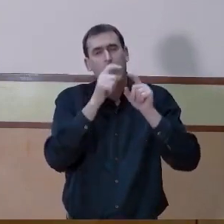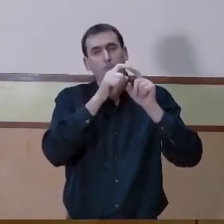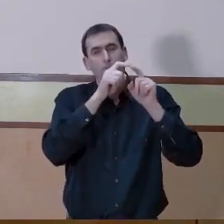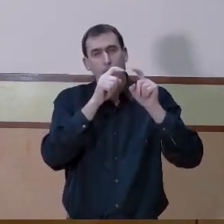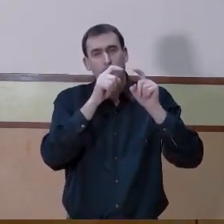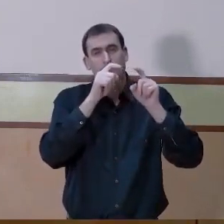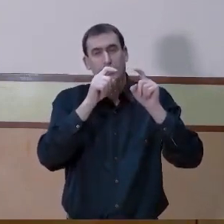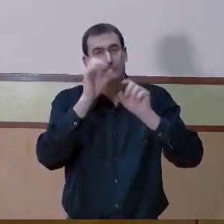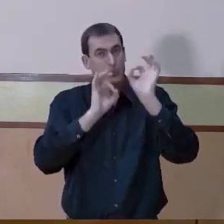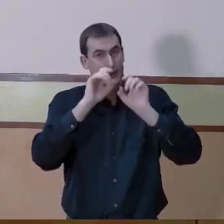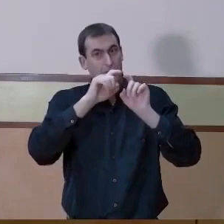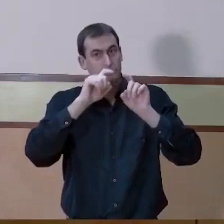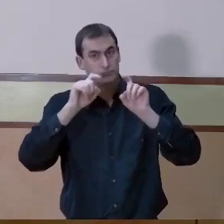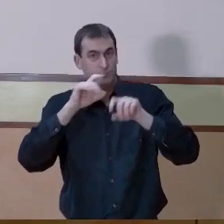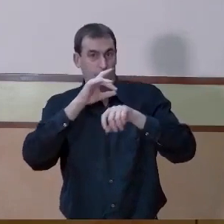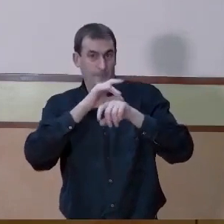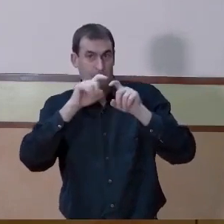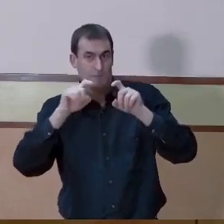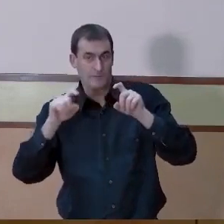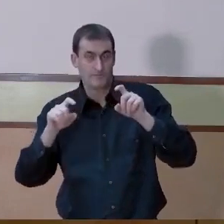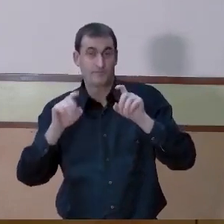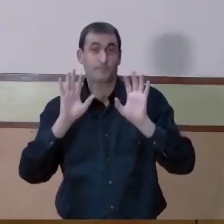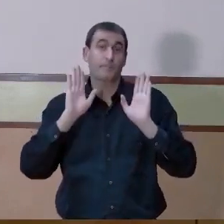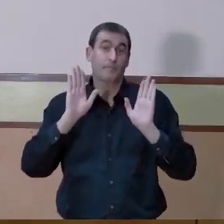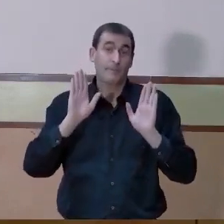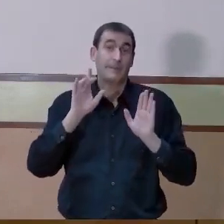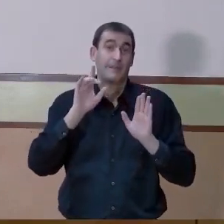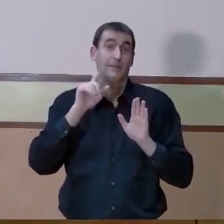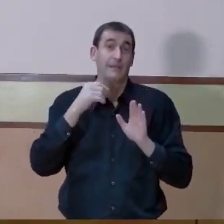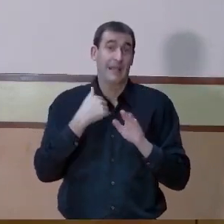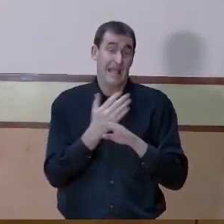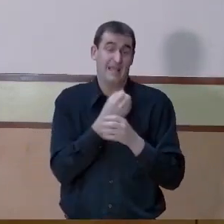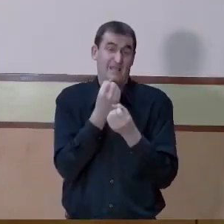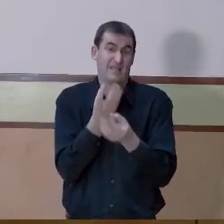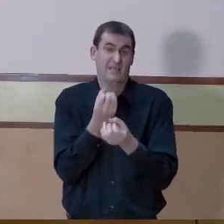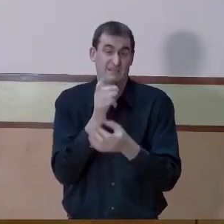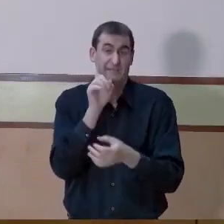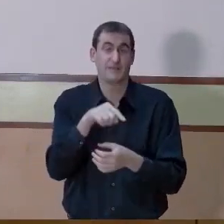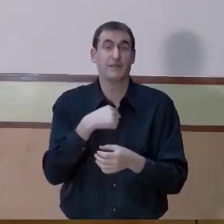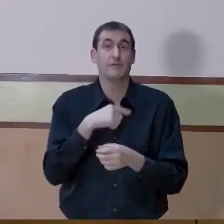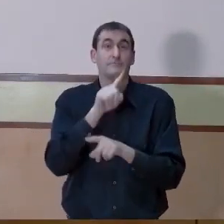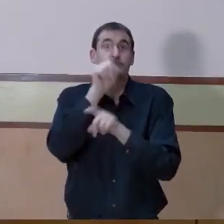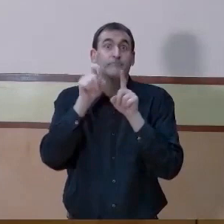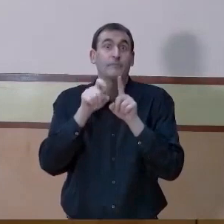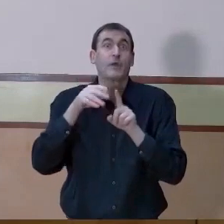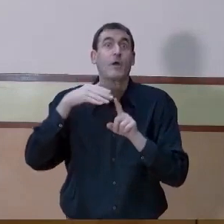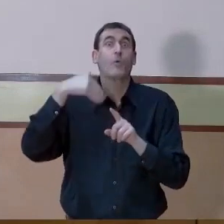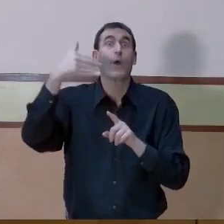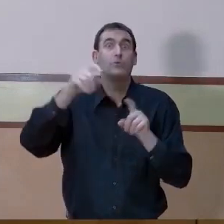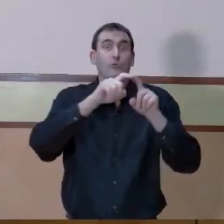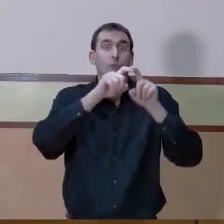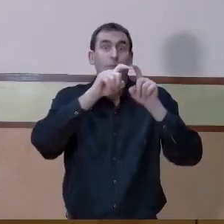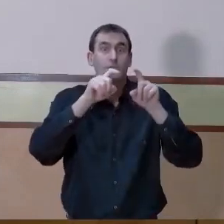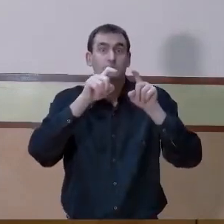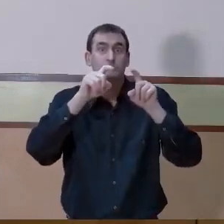también, y lo he dicho en la rueda de prensa, nos preguntamos cuánto tiempo va a durar este descenso. ¿Por qué?